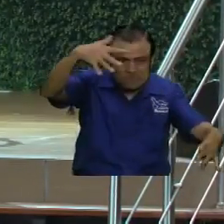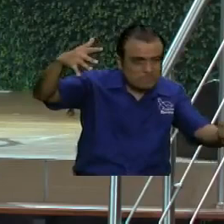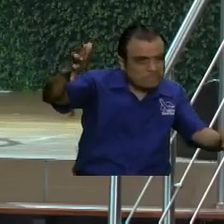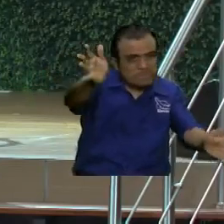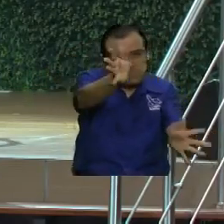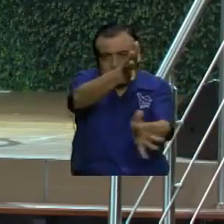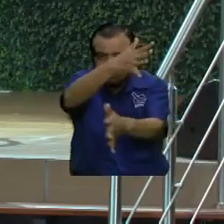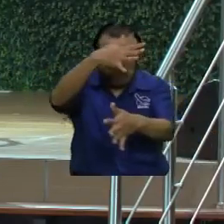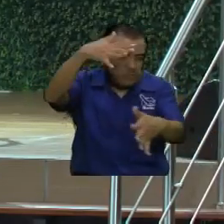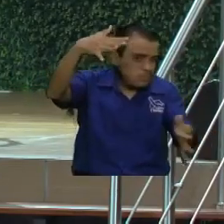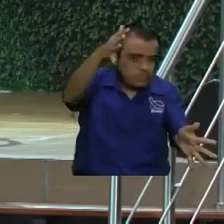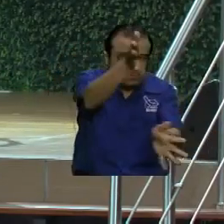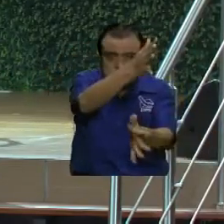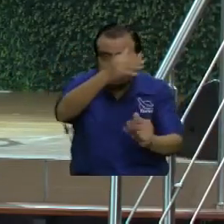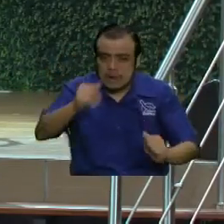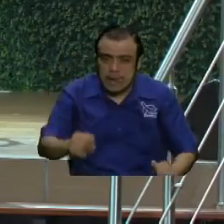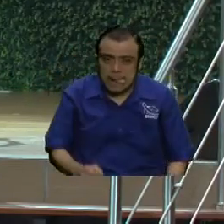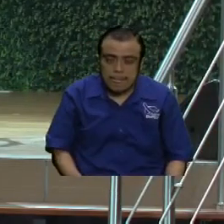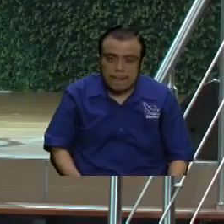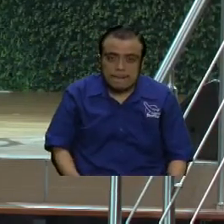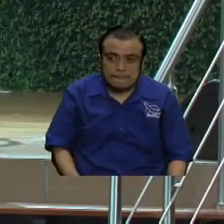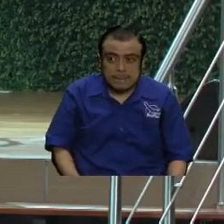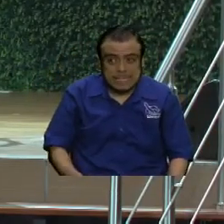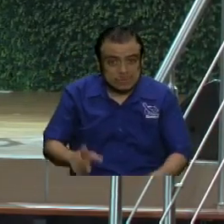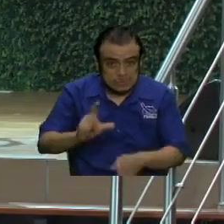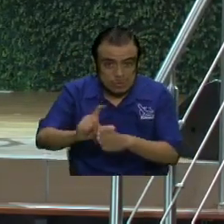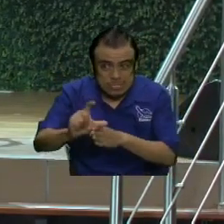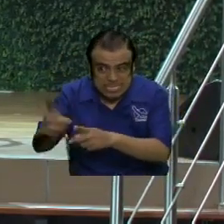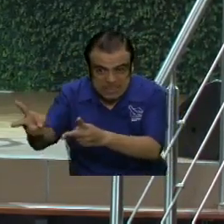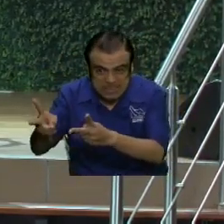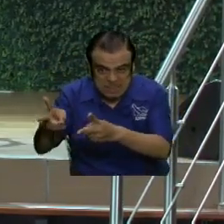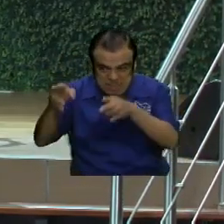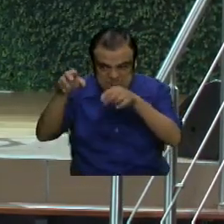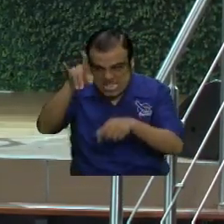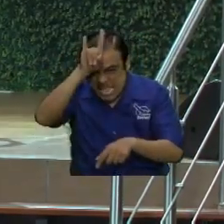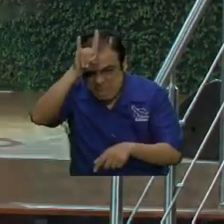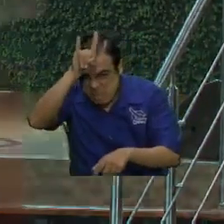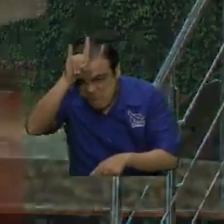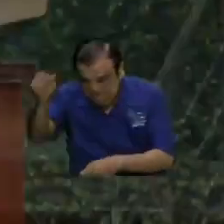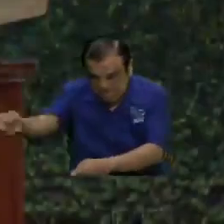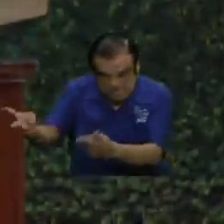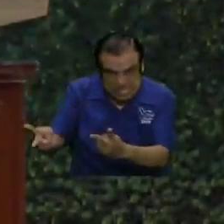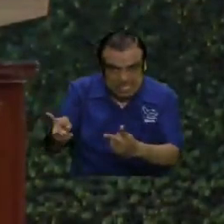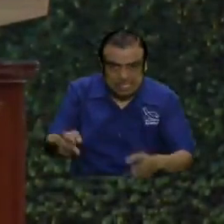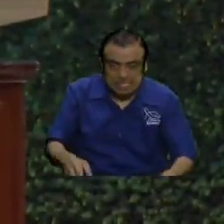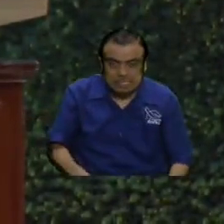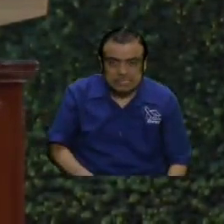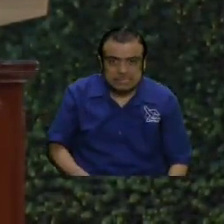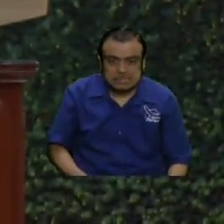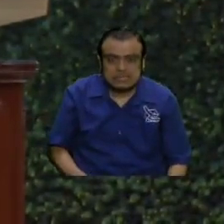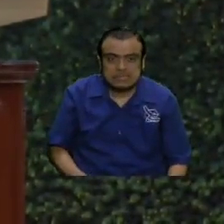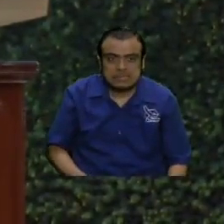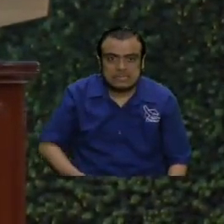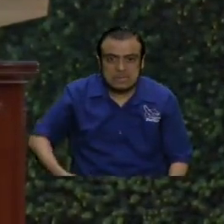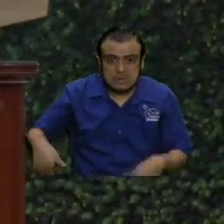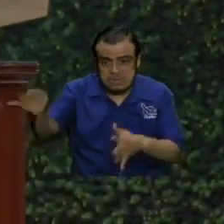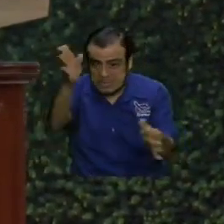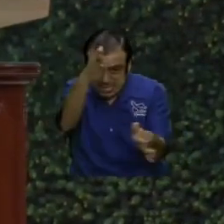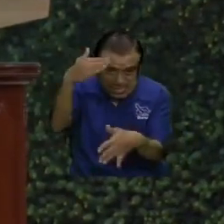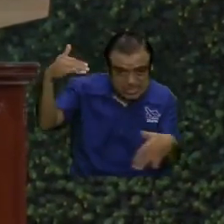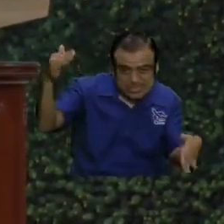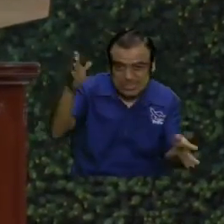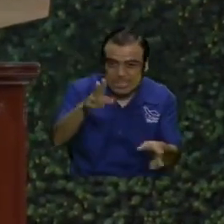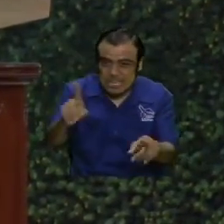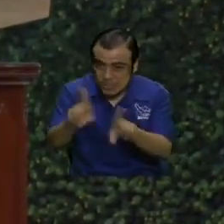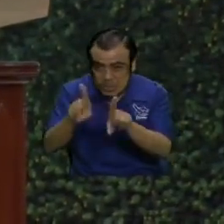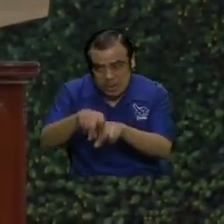motivados por espíritus inmundos. Porque los vientos contrarios tienen que ser espíritus inmundos, aunque al final de